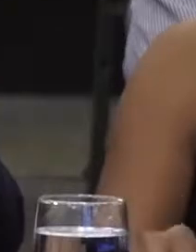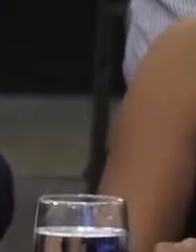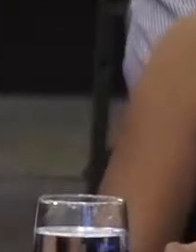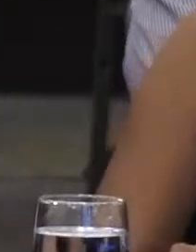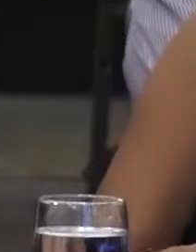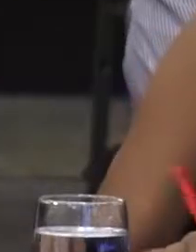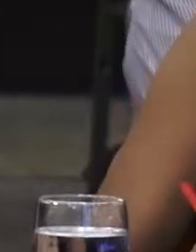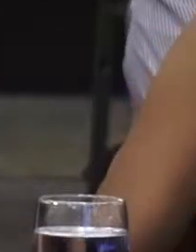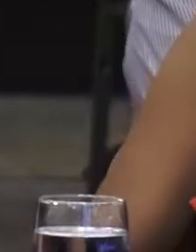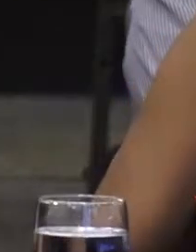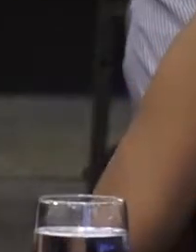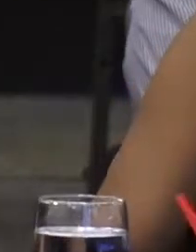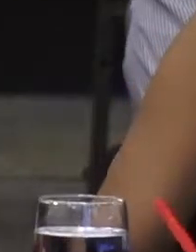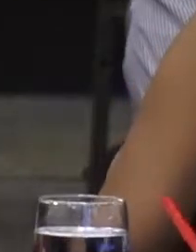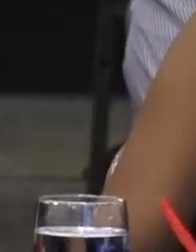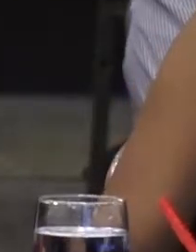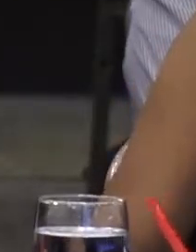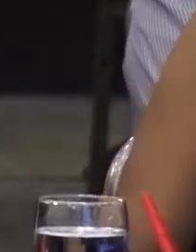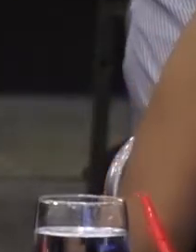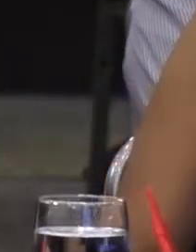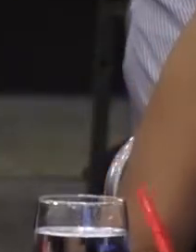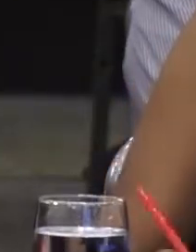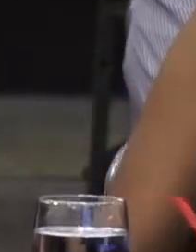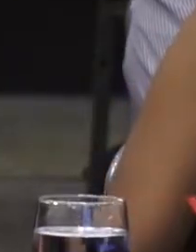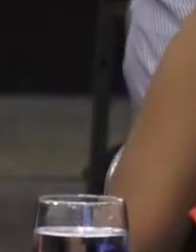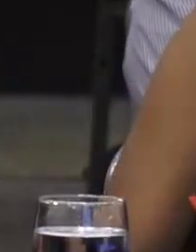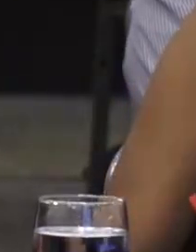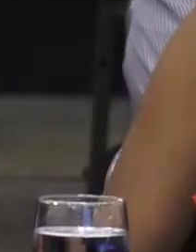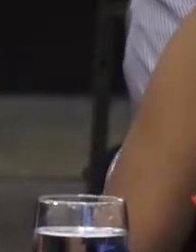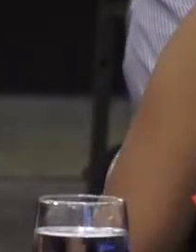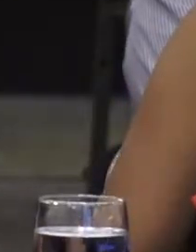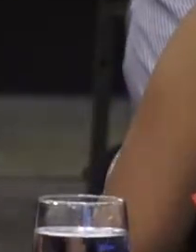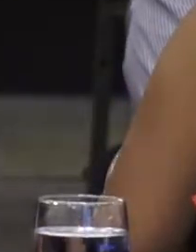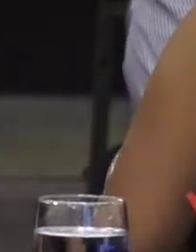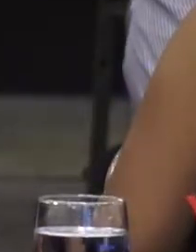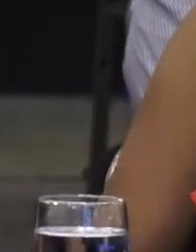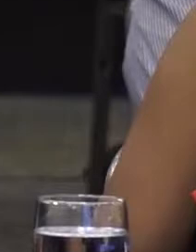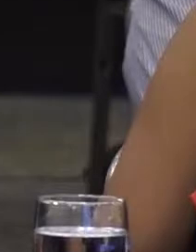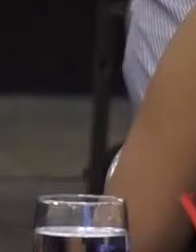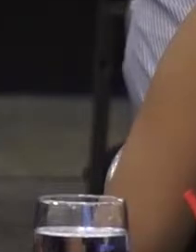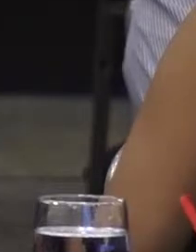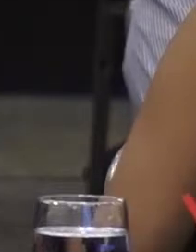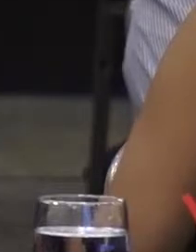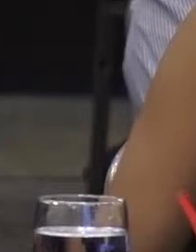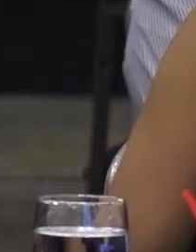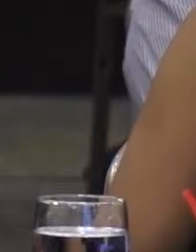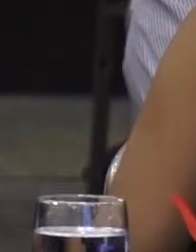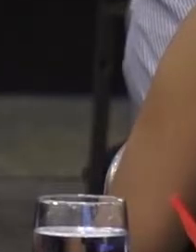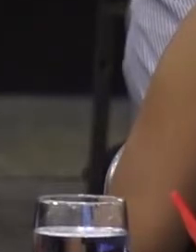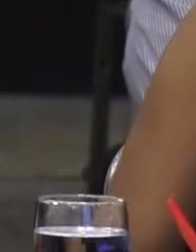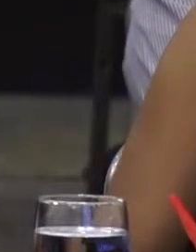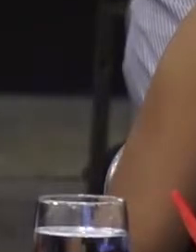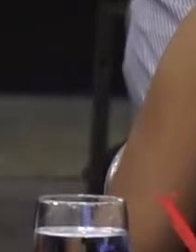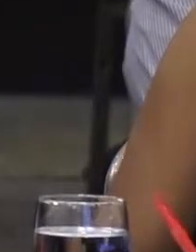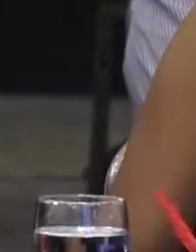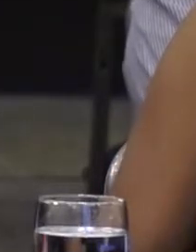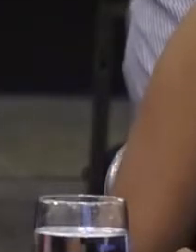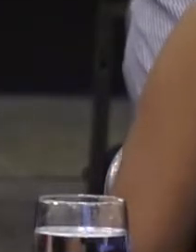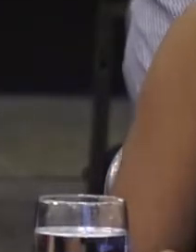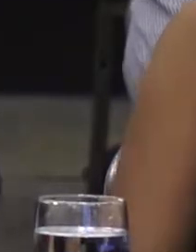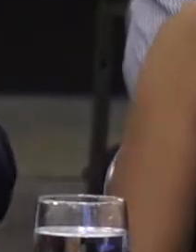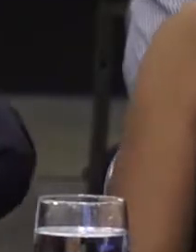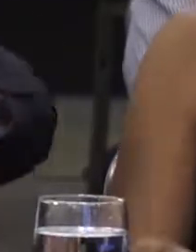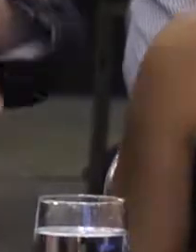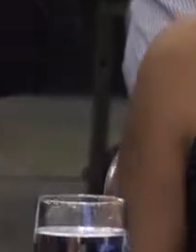investigaciones. Y solamente el 23% de las personas que logran un título de bachiller pueden acceder a las universidades porque las universidades no son